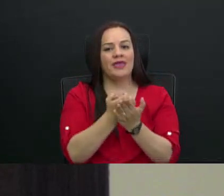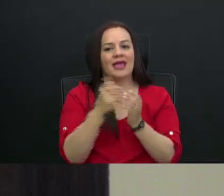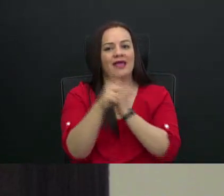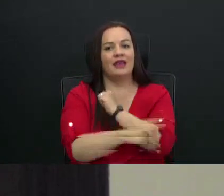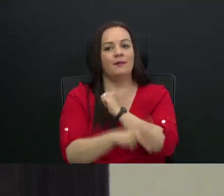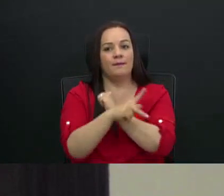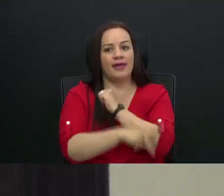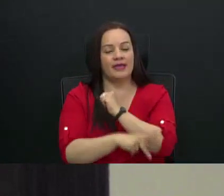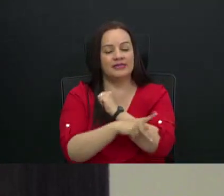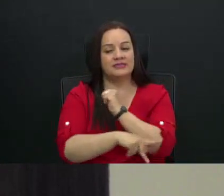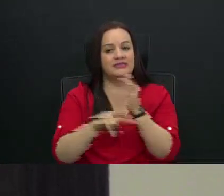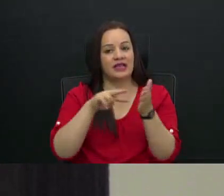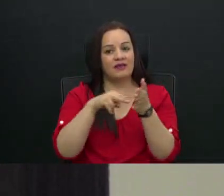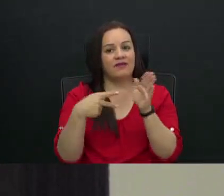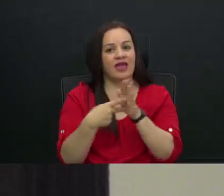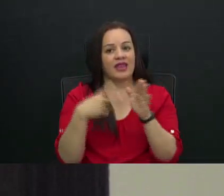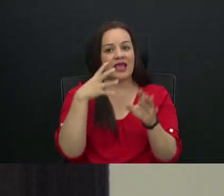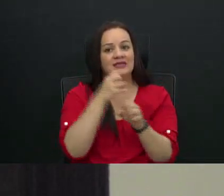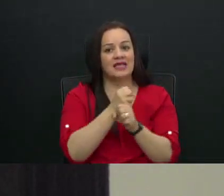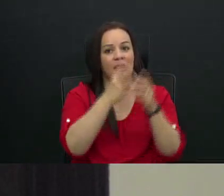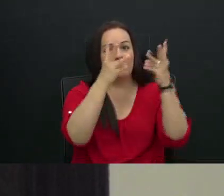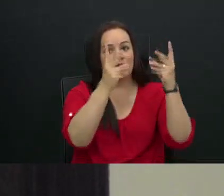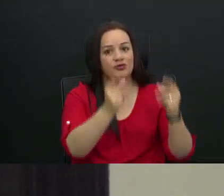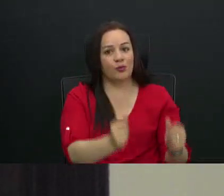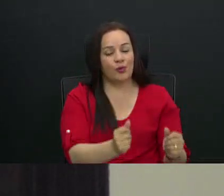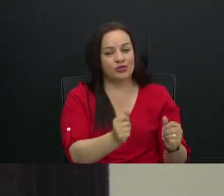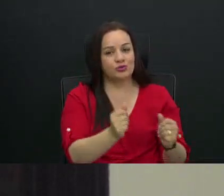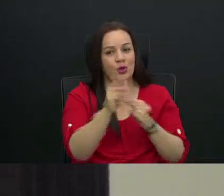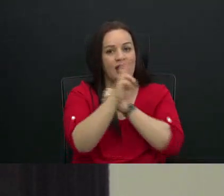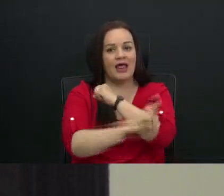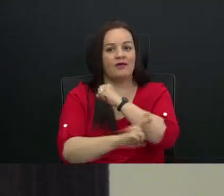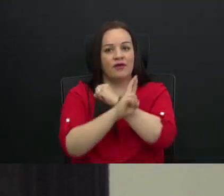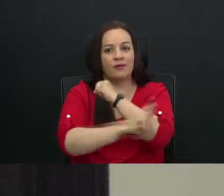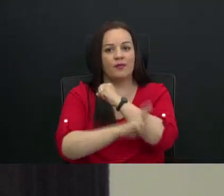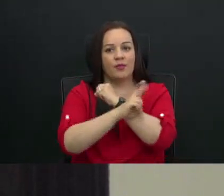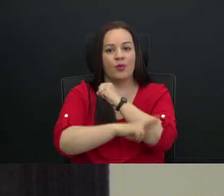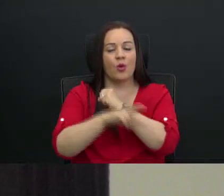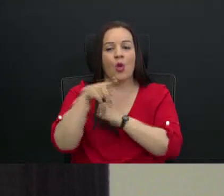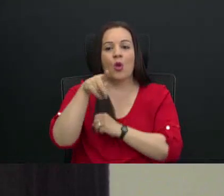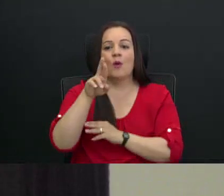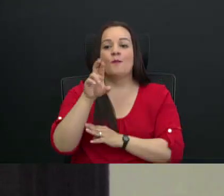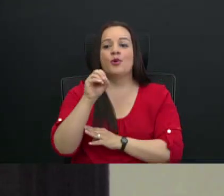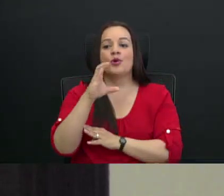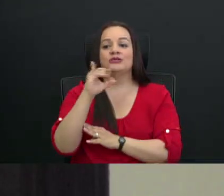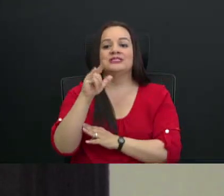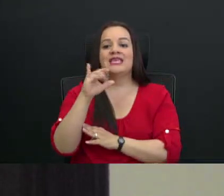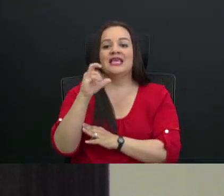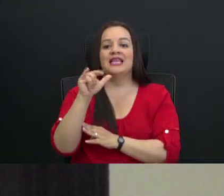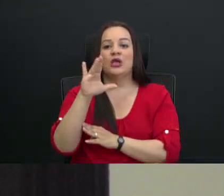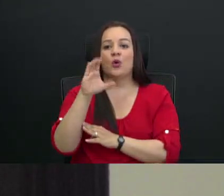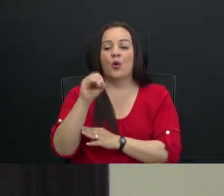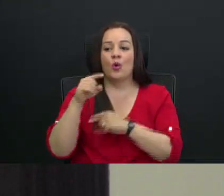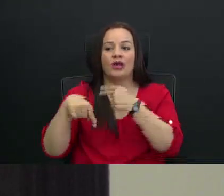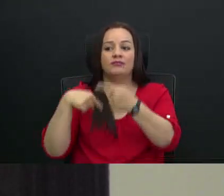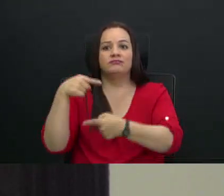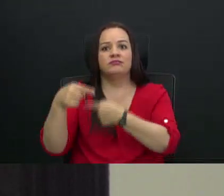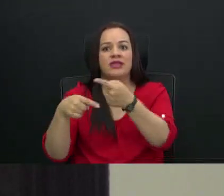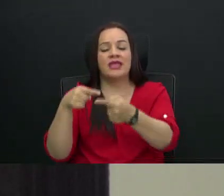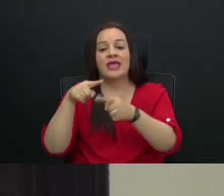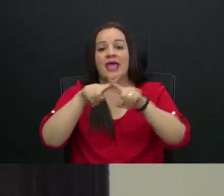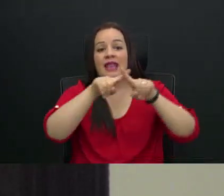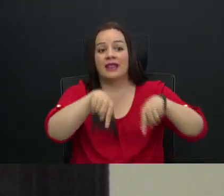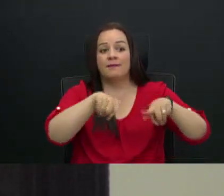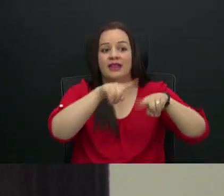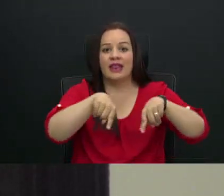eso significaría hacer el presupuesto de la República pro-cíclico eliminar los